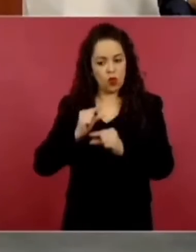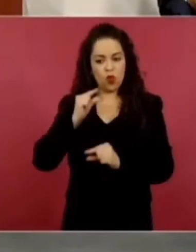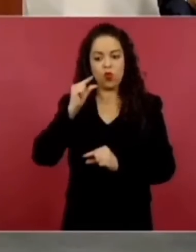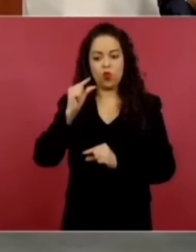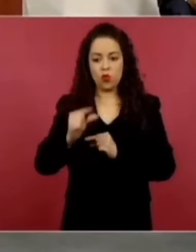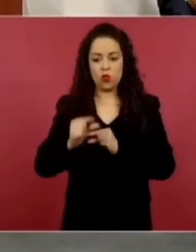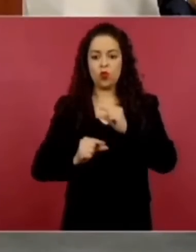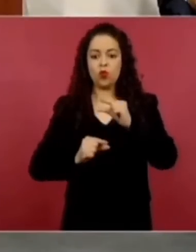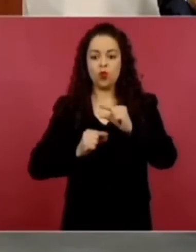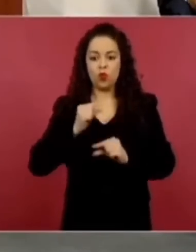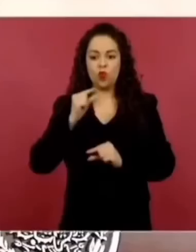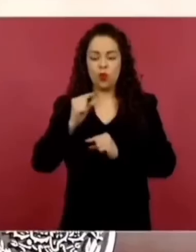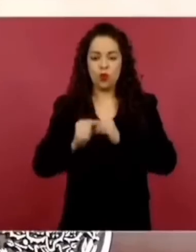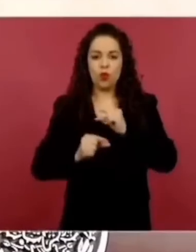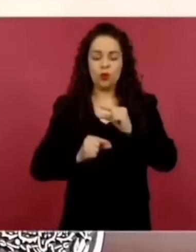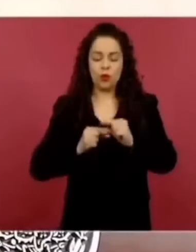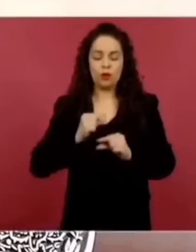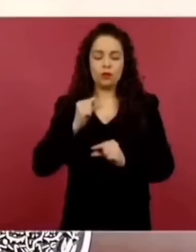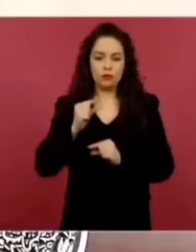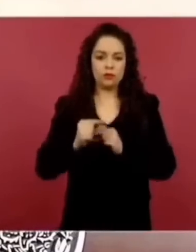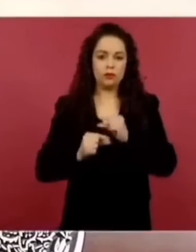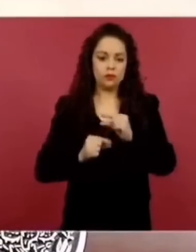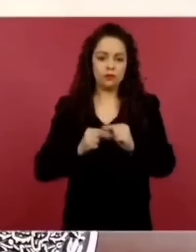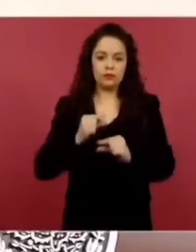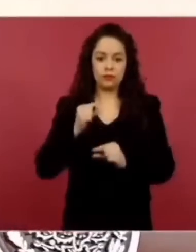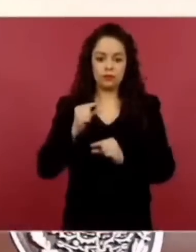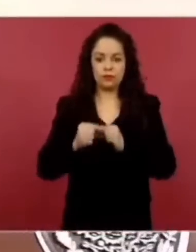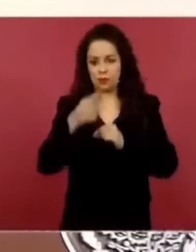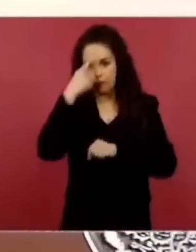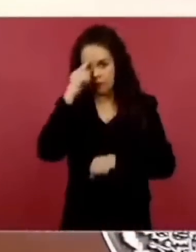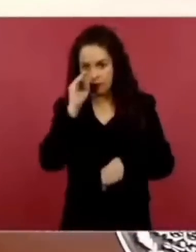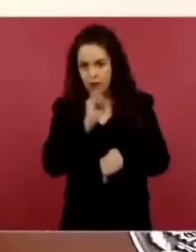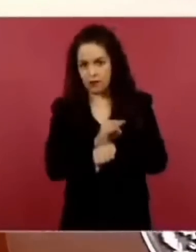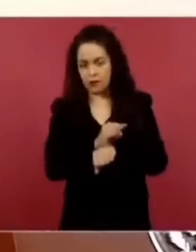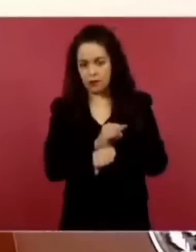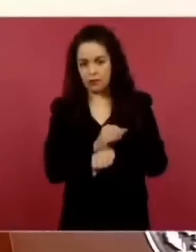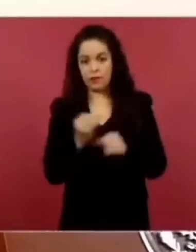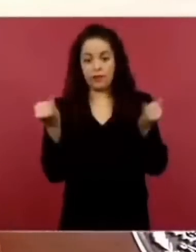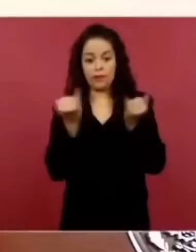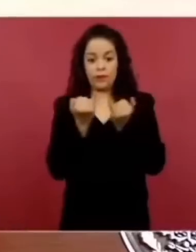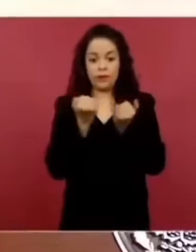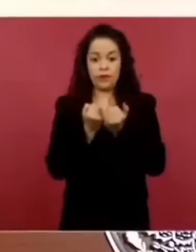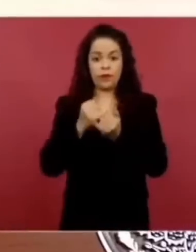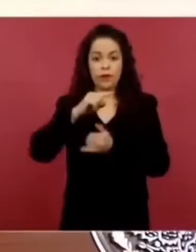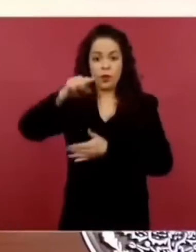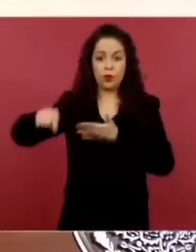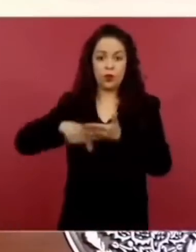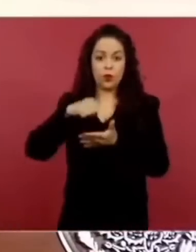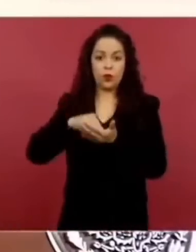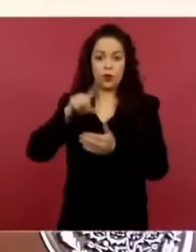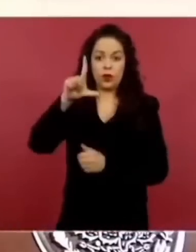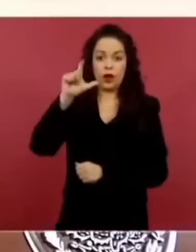Tenemos ya también más presencia en la Alacandona,